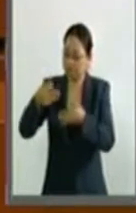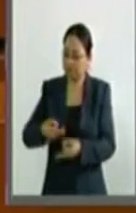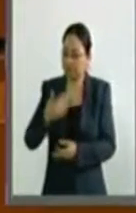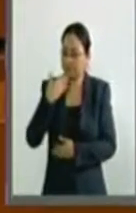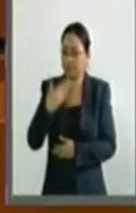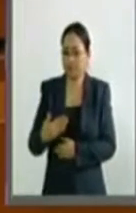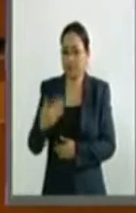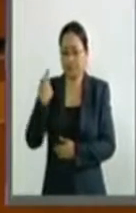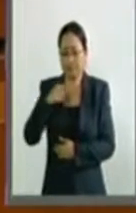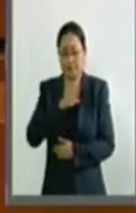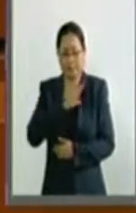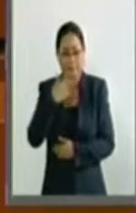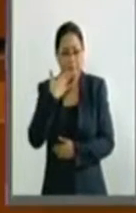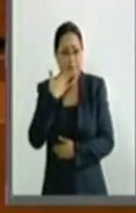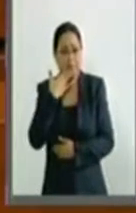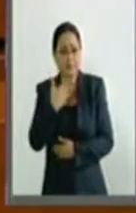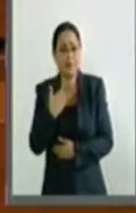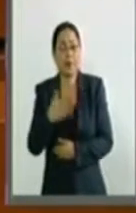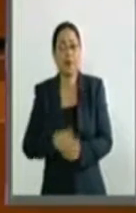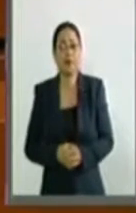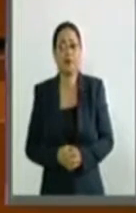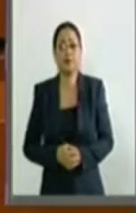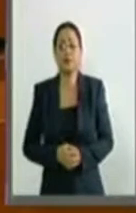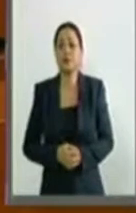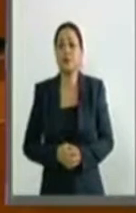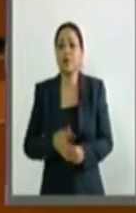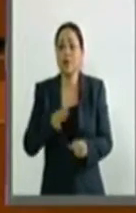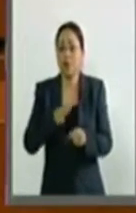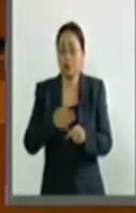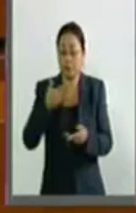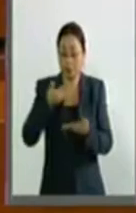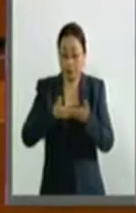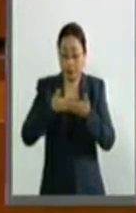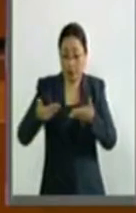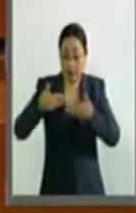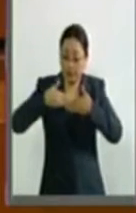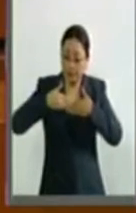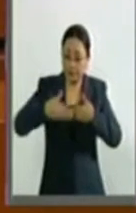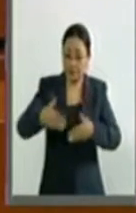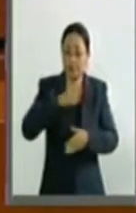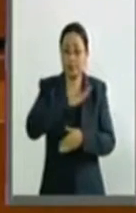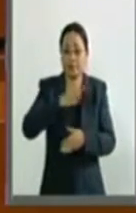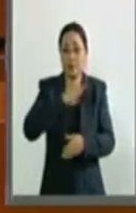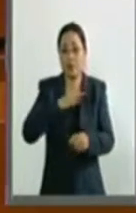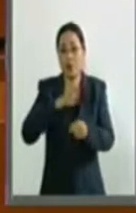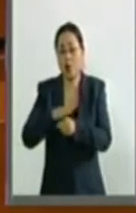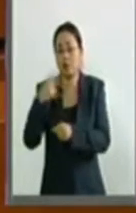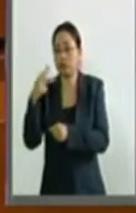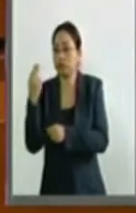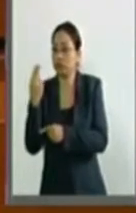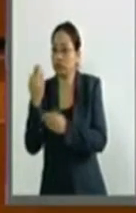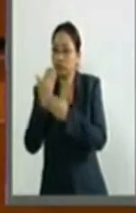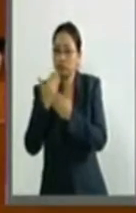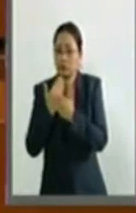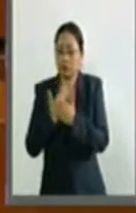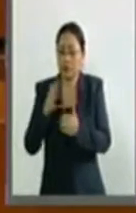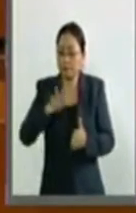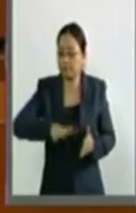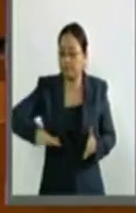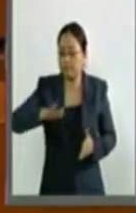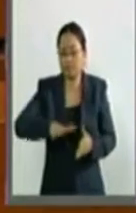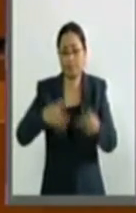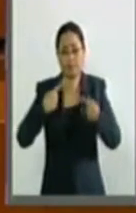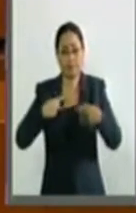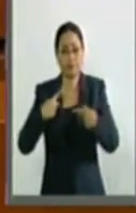pero también de gran calidad y sentar así las bases para que nos permitan afrontar las necesidades de toda esta población.